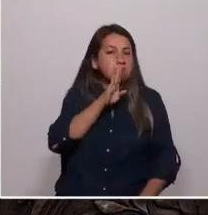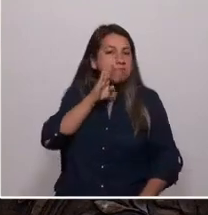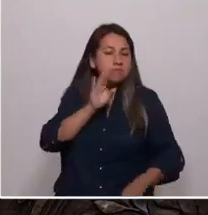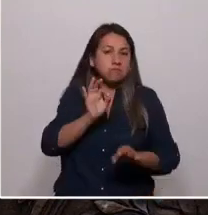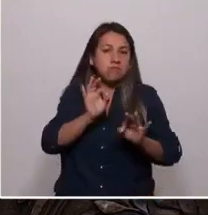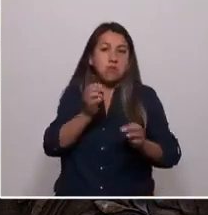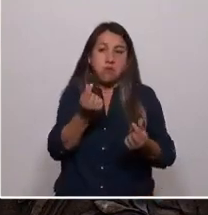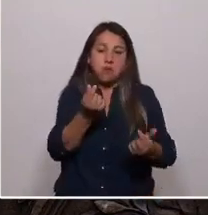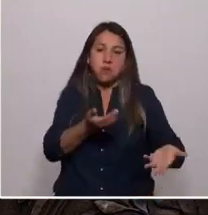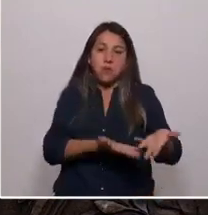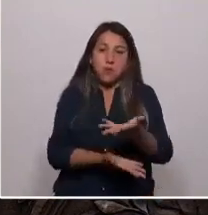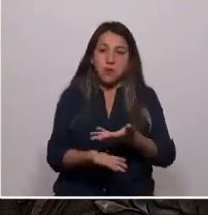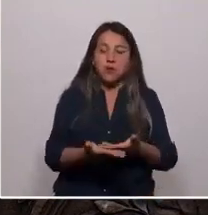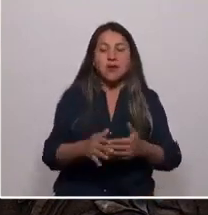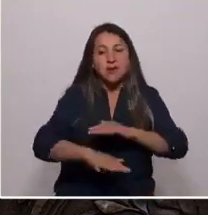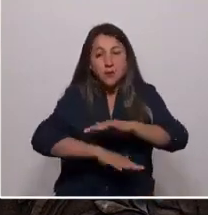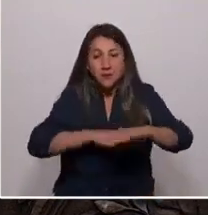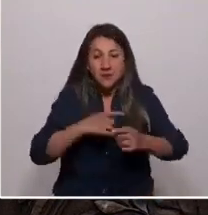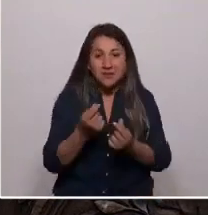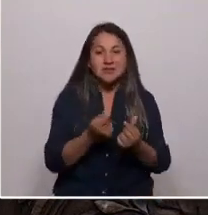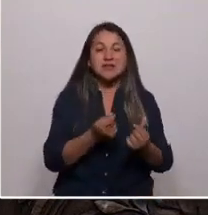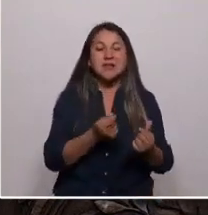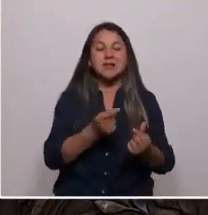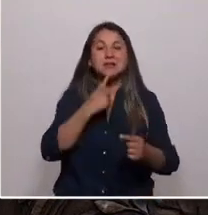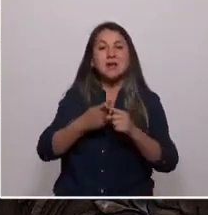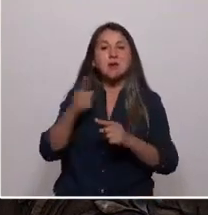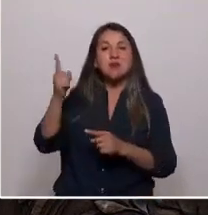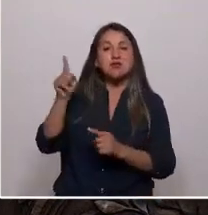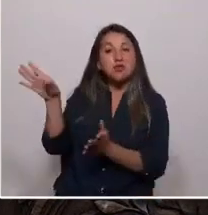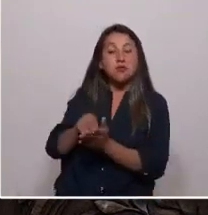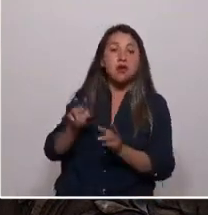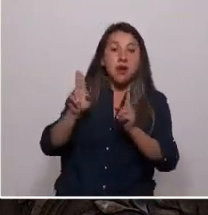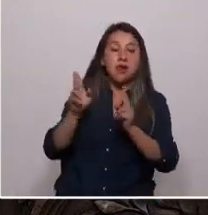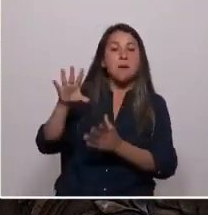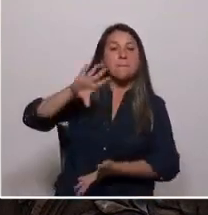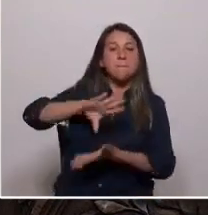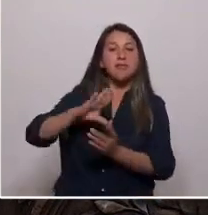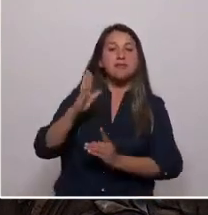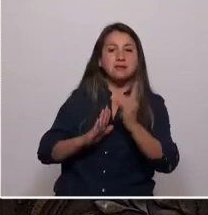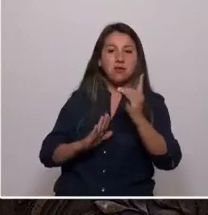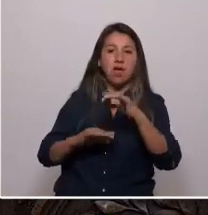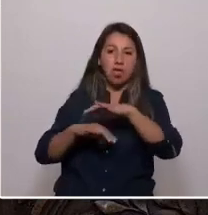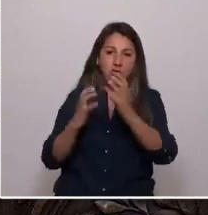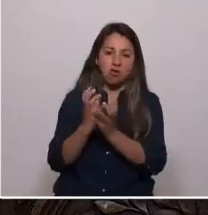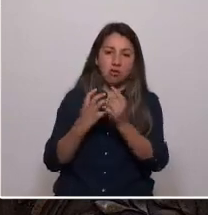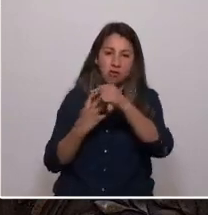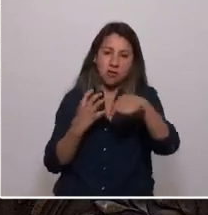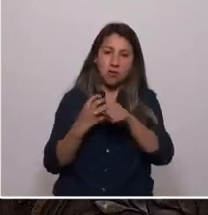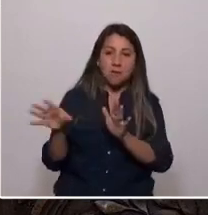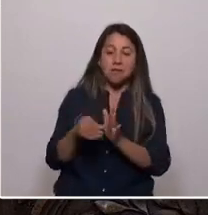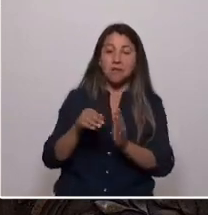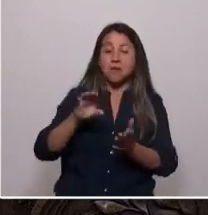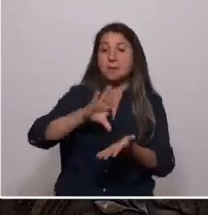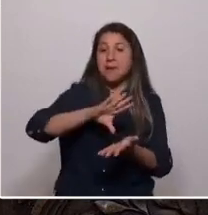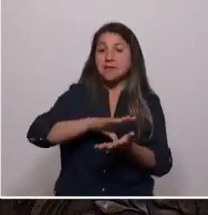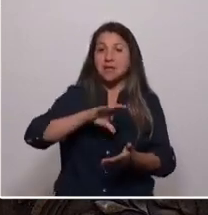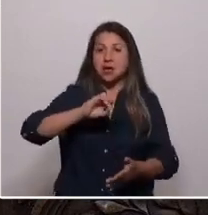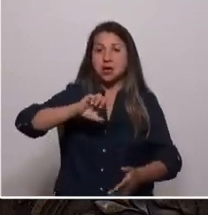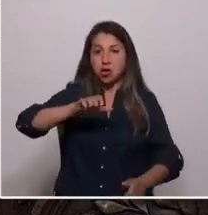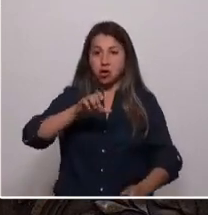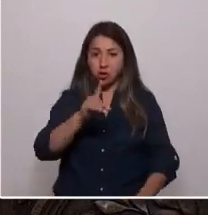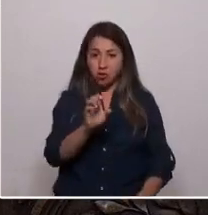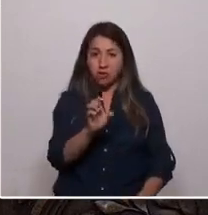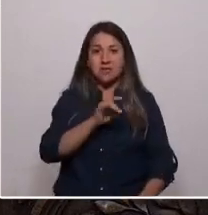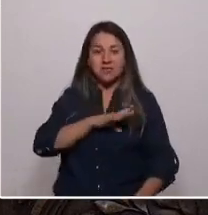si se quiere llegar a ser un país de los denominados desarrollados. No por nada, países de la OCDE, organización a la que